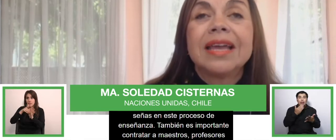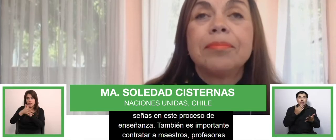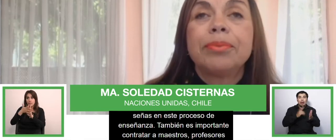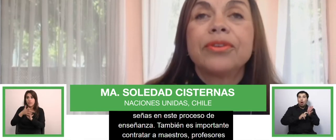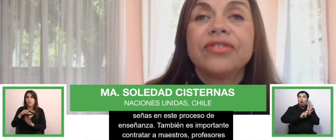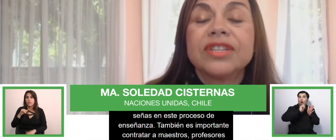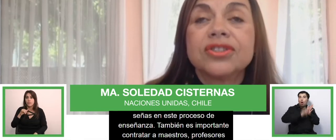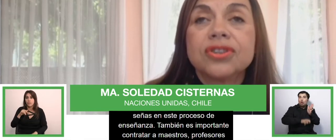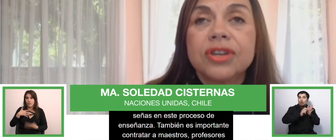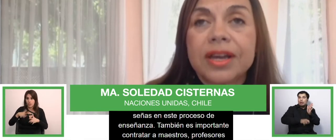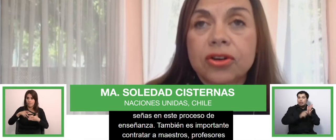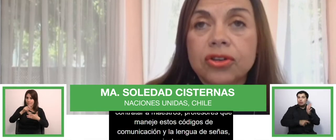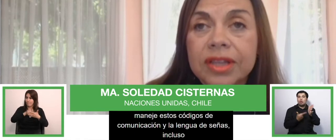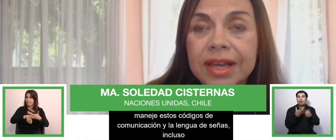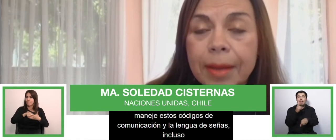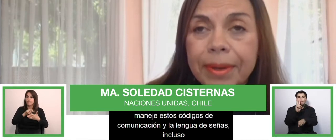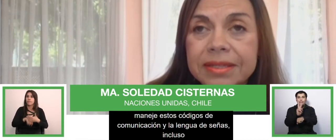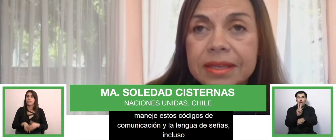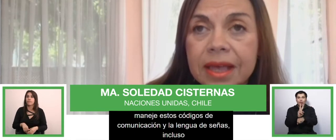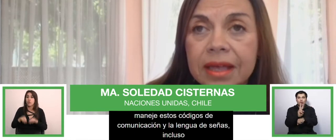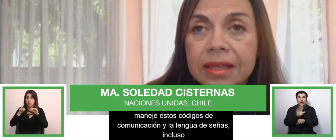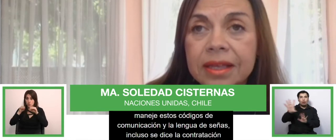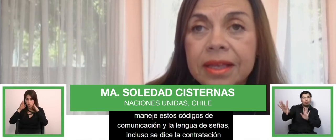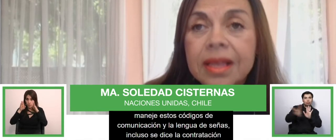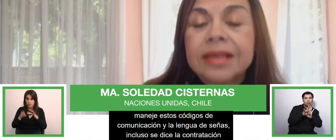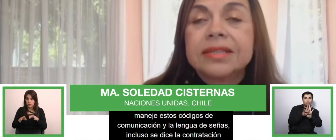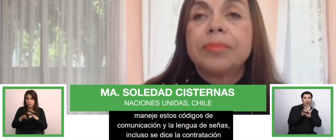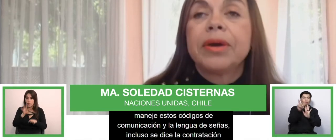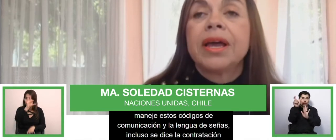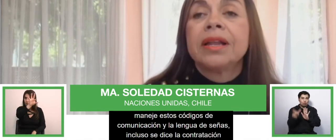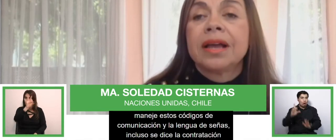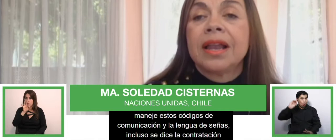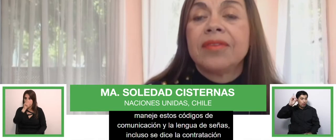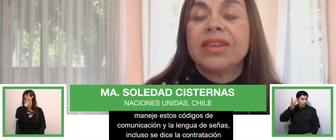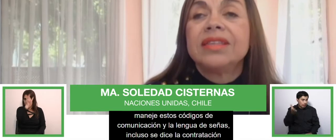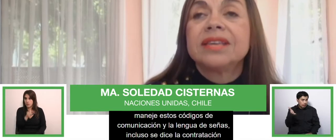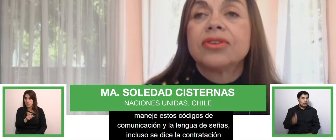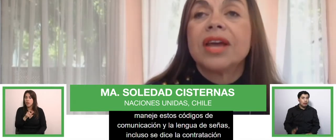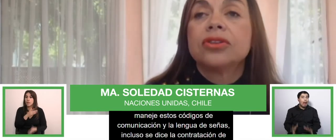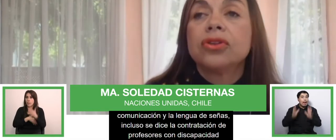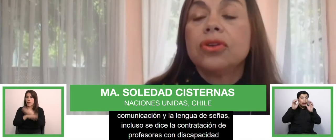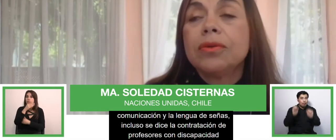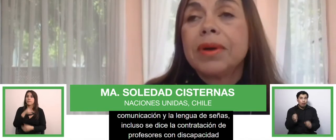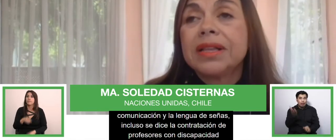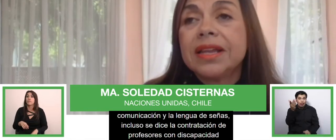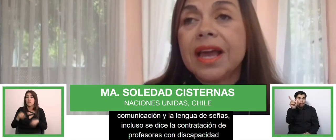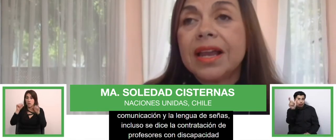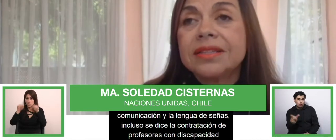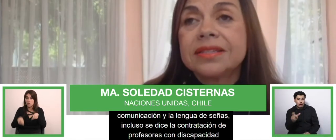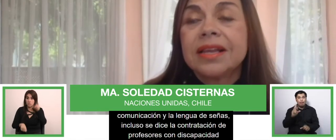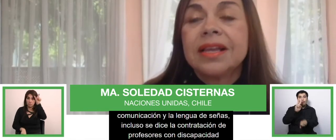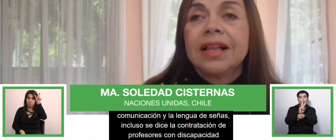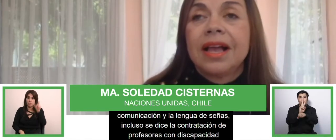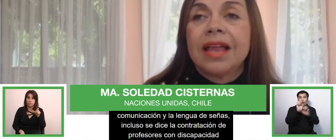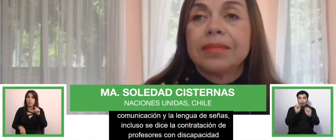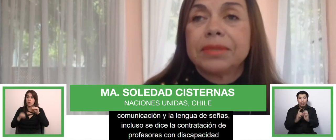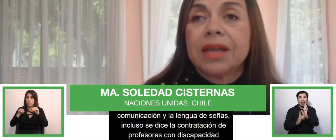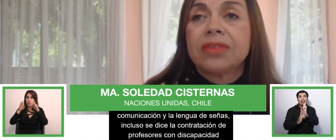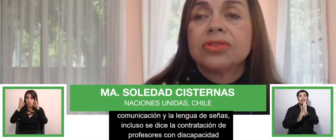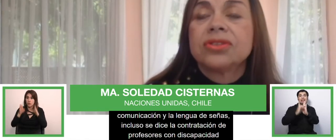de profesores con discapacidad, que se puedan a la vez desarrollar todos los materiales